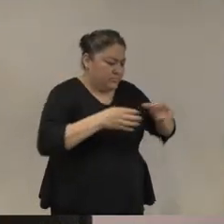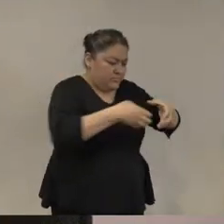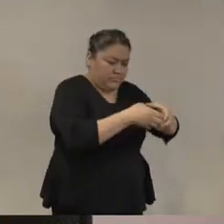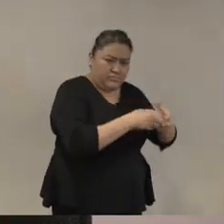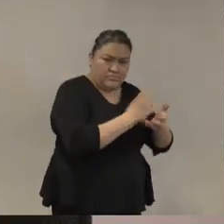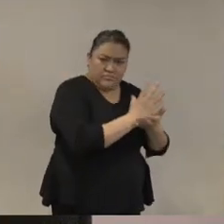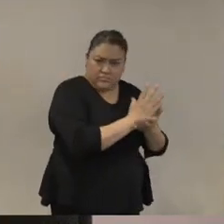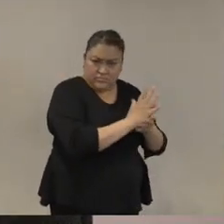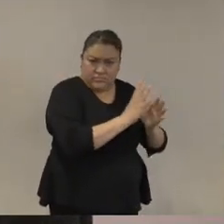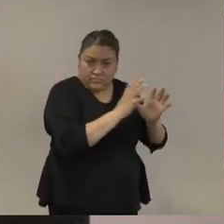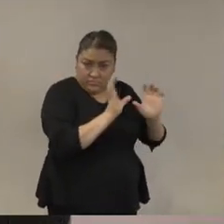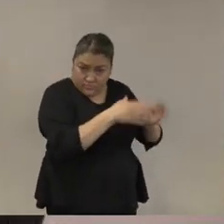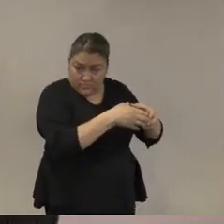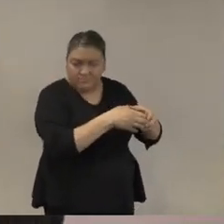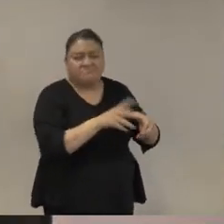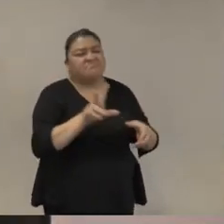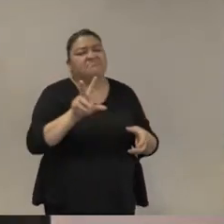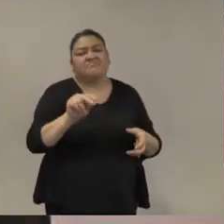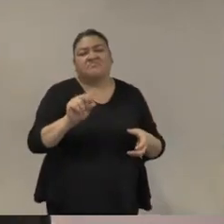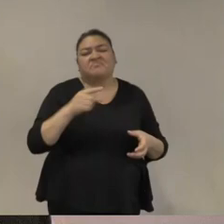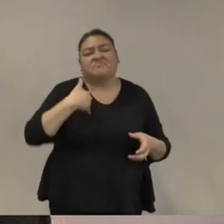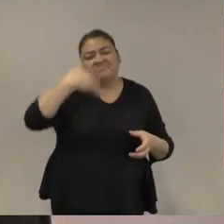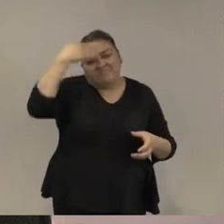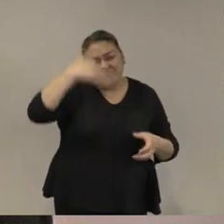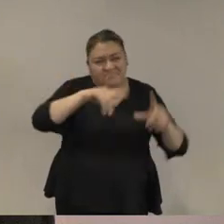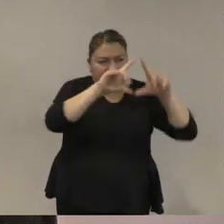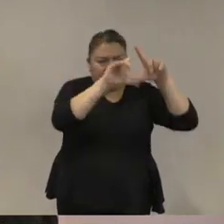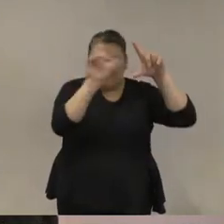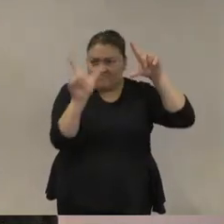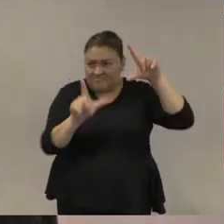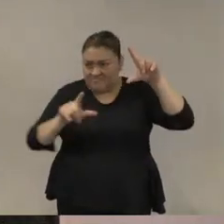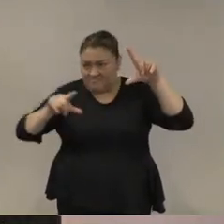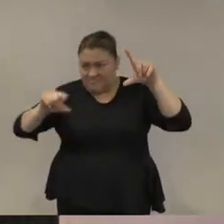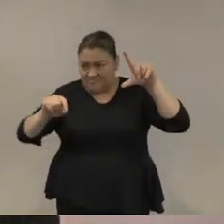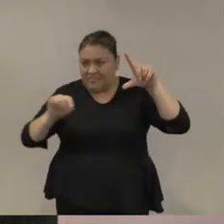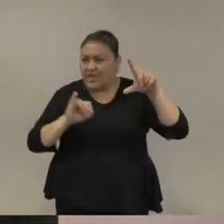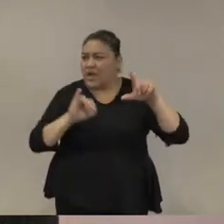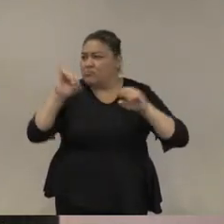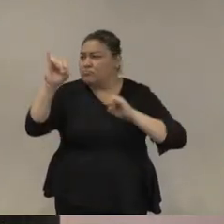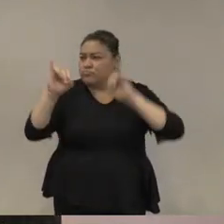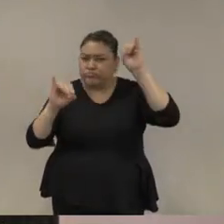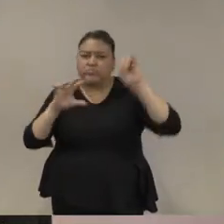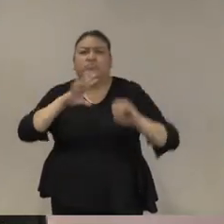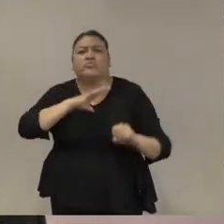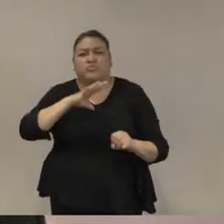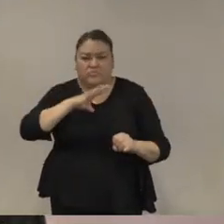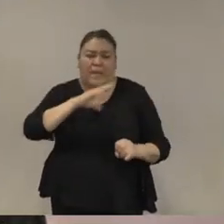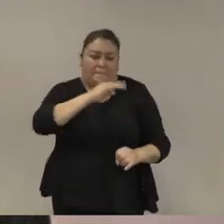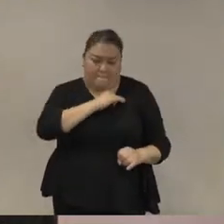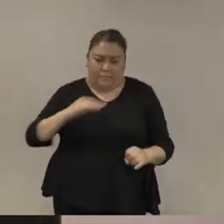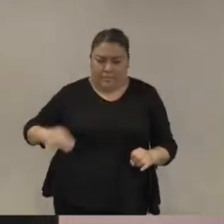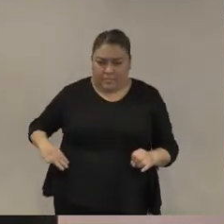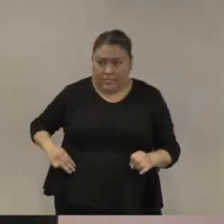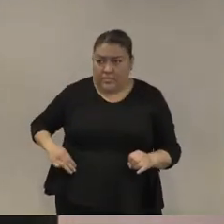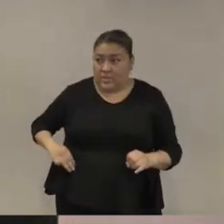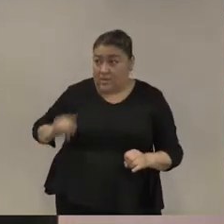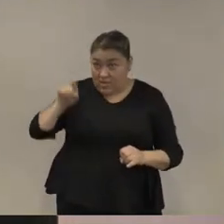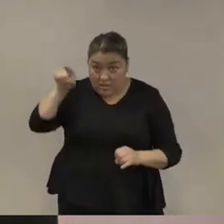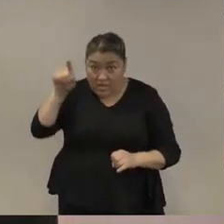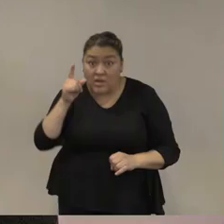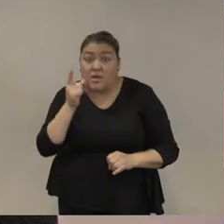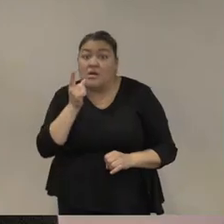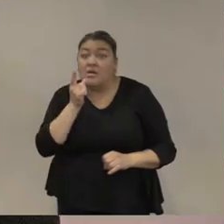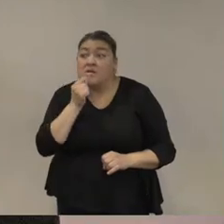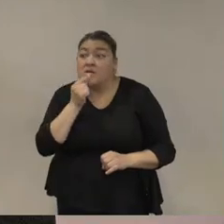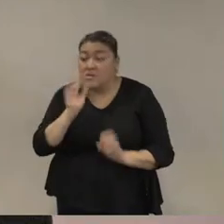sobre todo en municipios más alejados del distrito federal normalmente no disponen las capacidades para enfrentar el